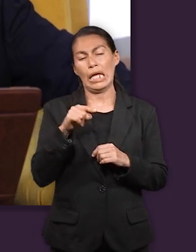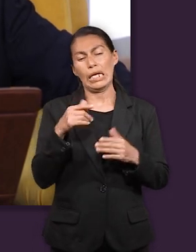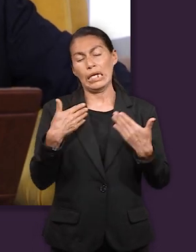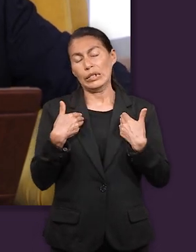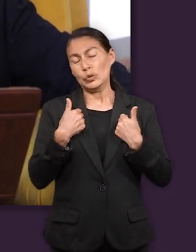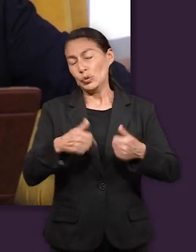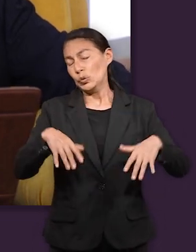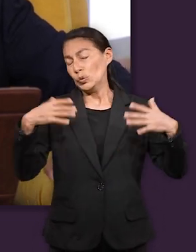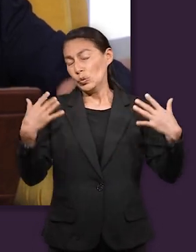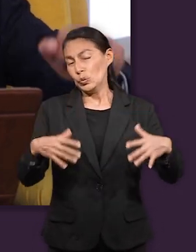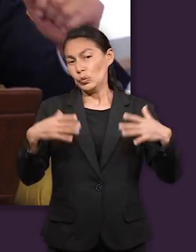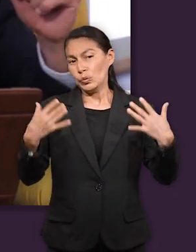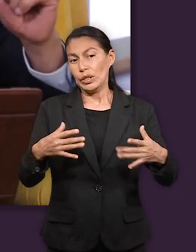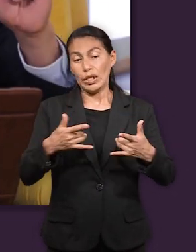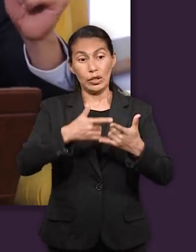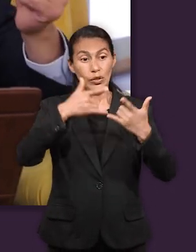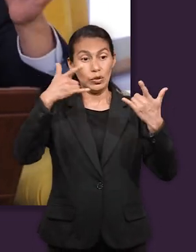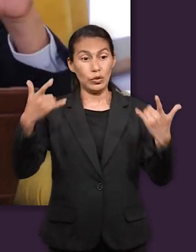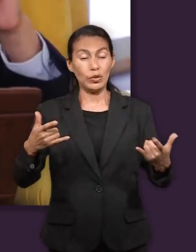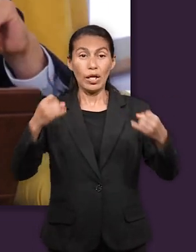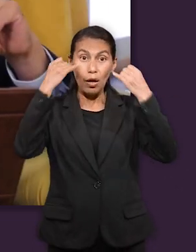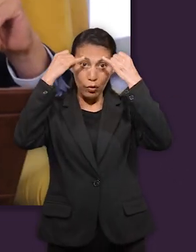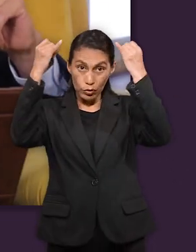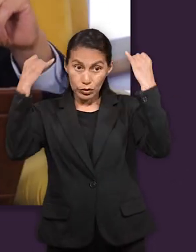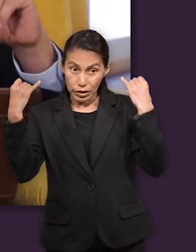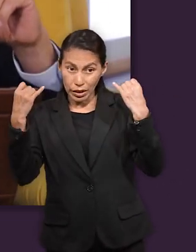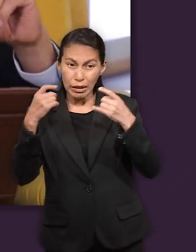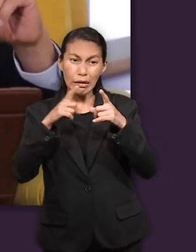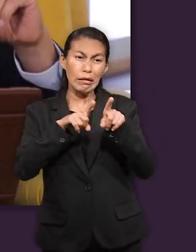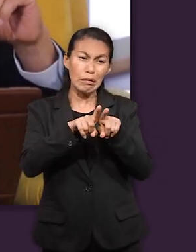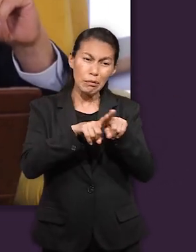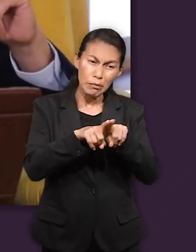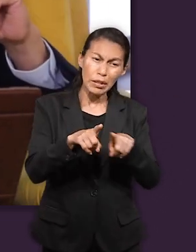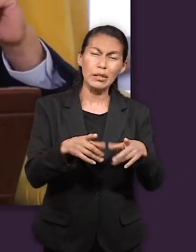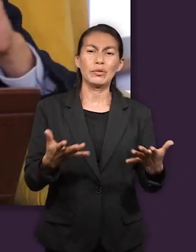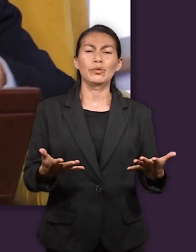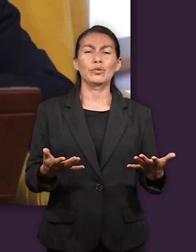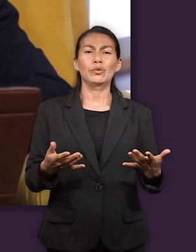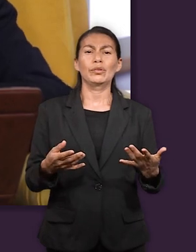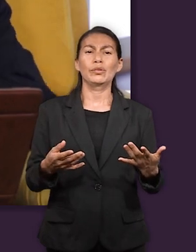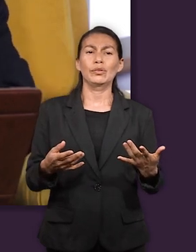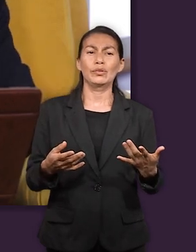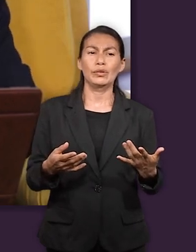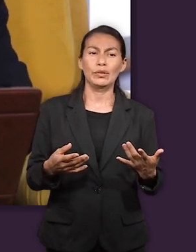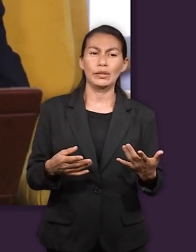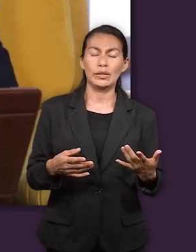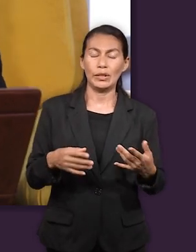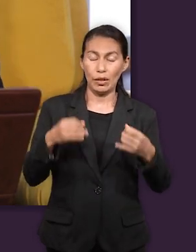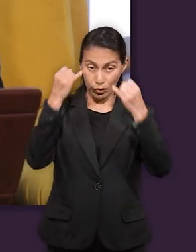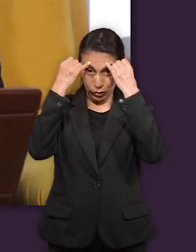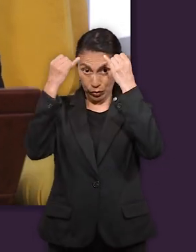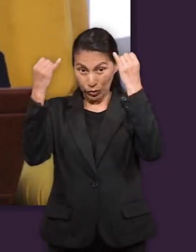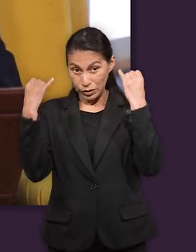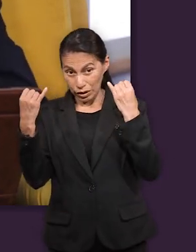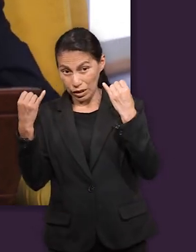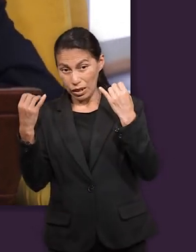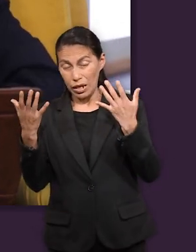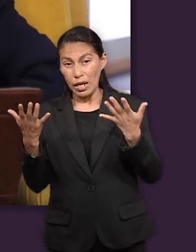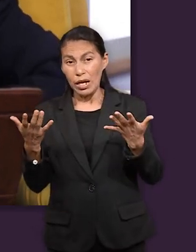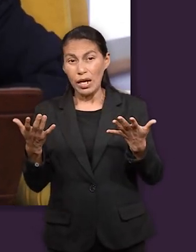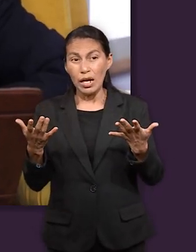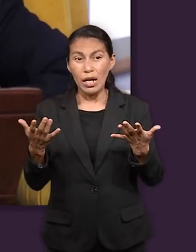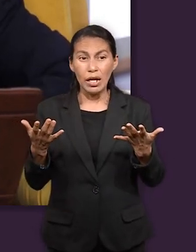llamaría el clímax de la historia de José y sus hermanos porque ahora José que ya no puede ya no puede